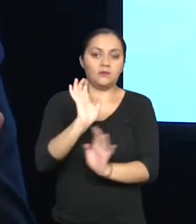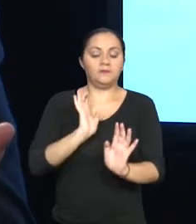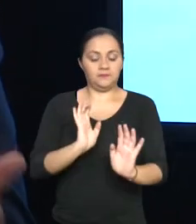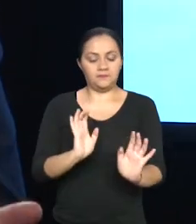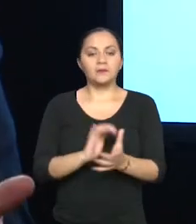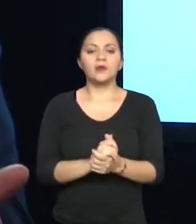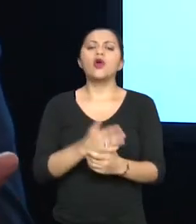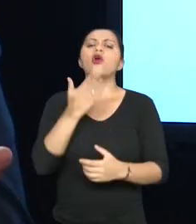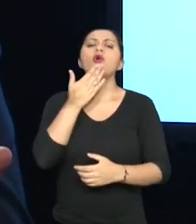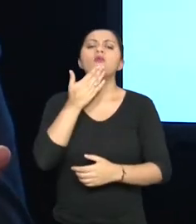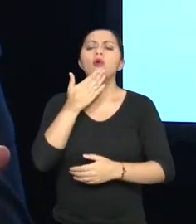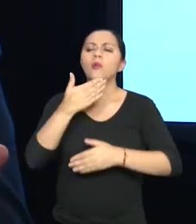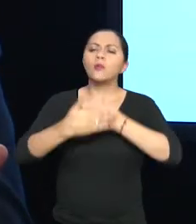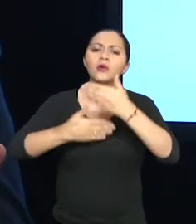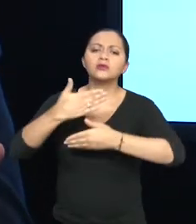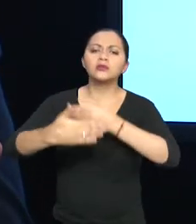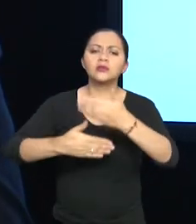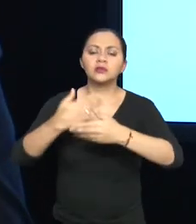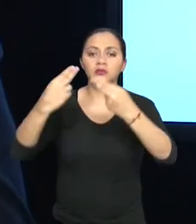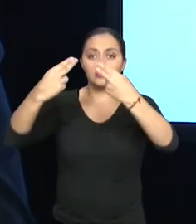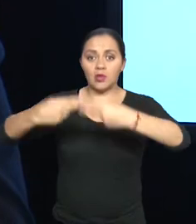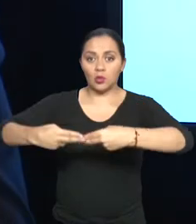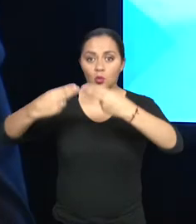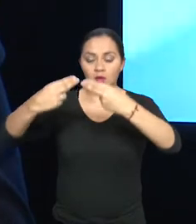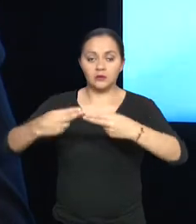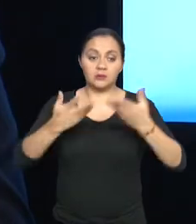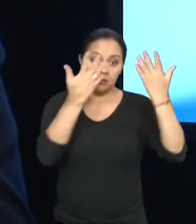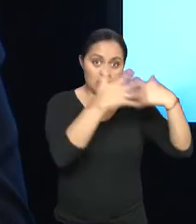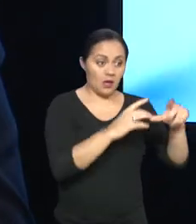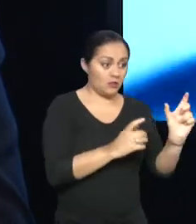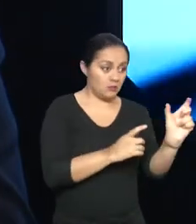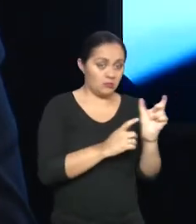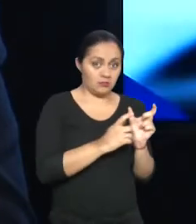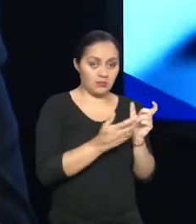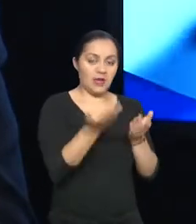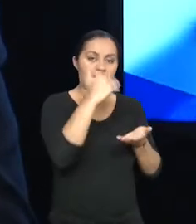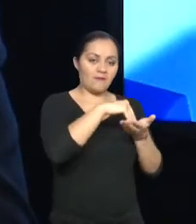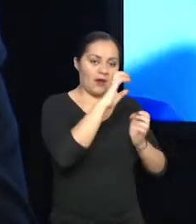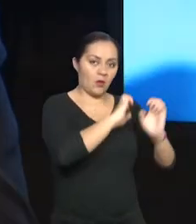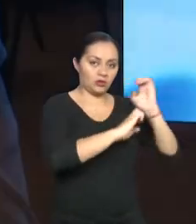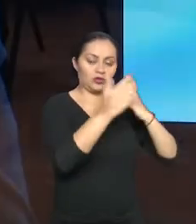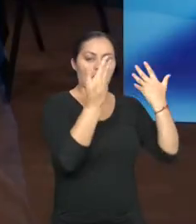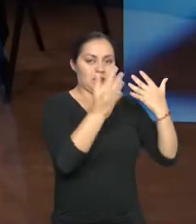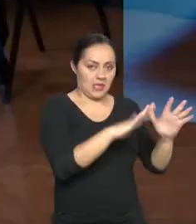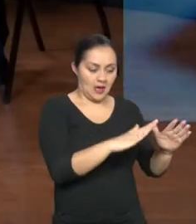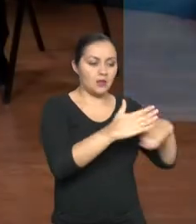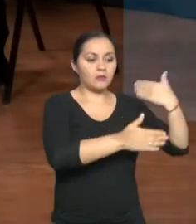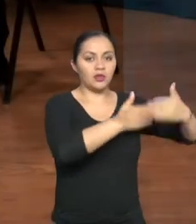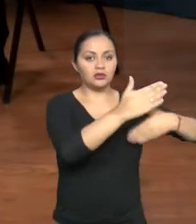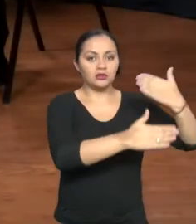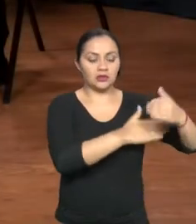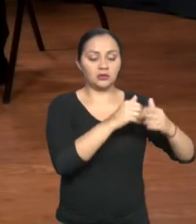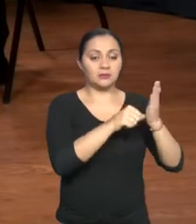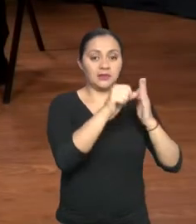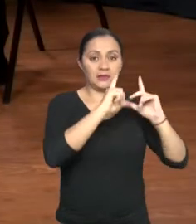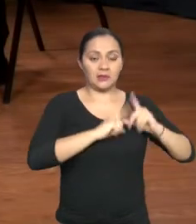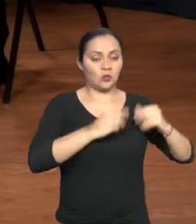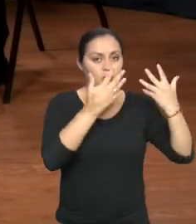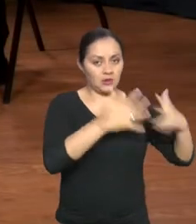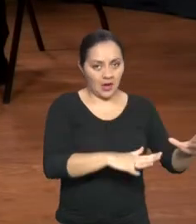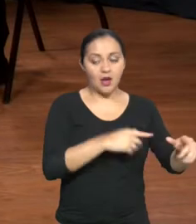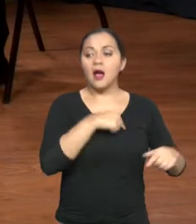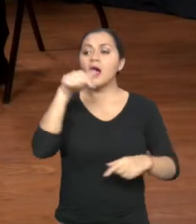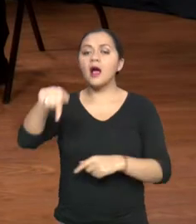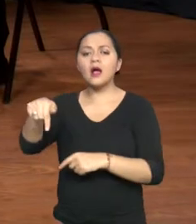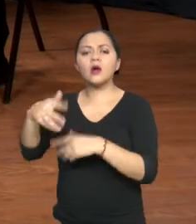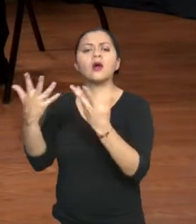de haber sido acreditado su condición de discapacidad, haber recibido la certificación? ¿Cuál es el procedimiento inmediato o